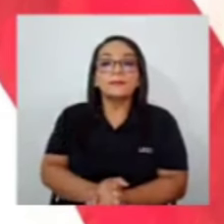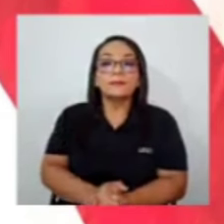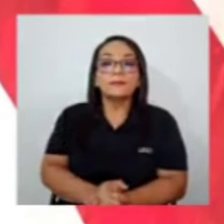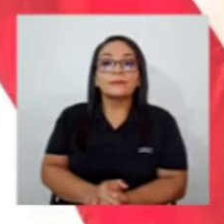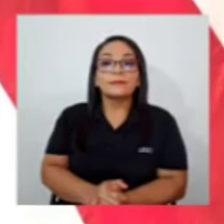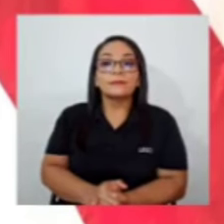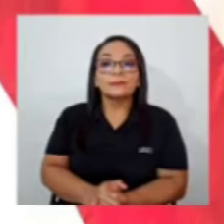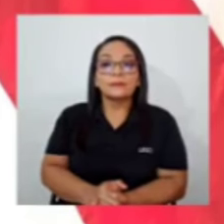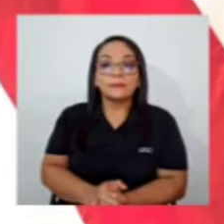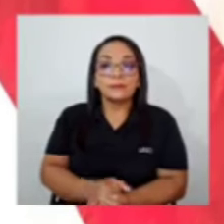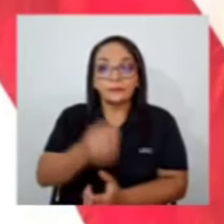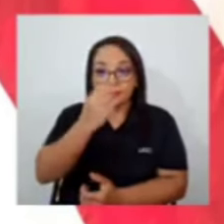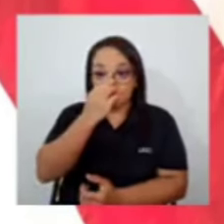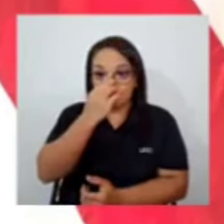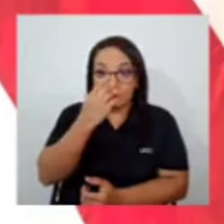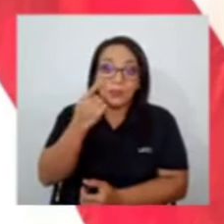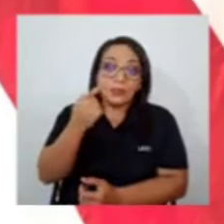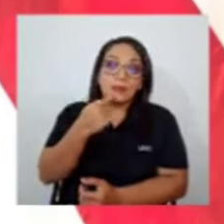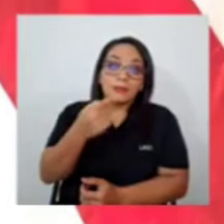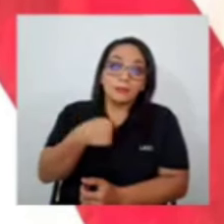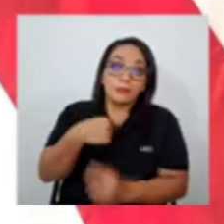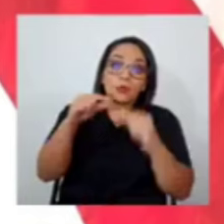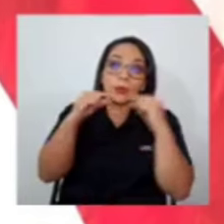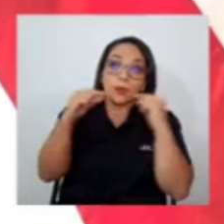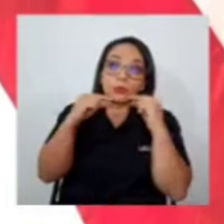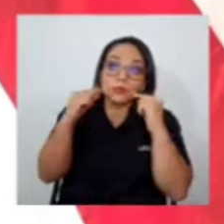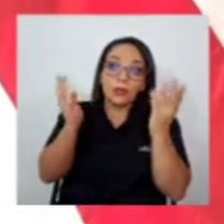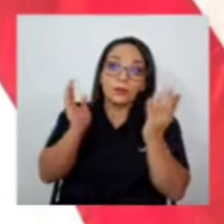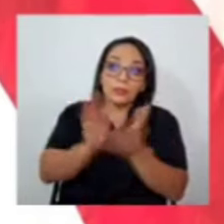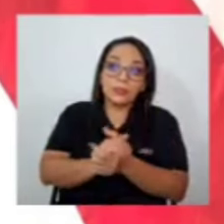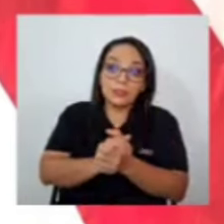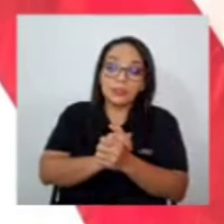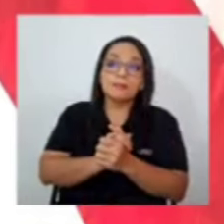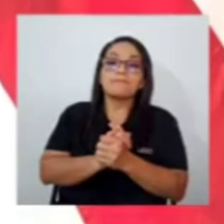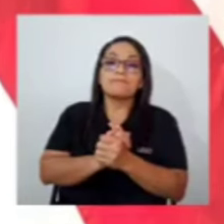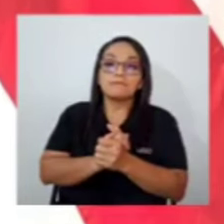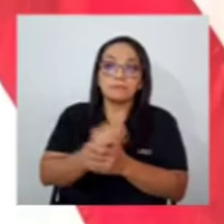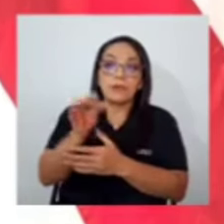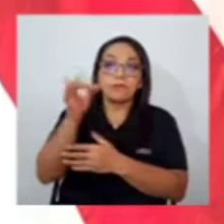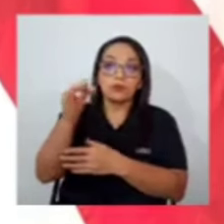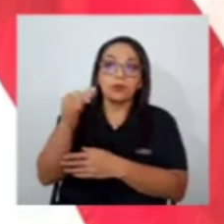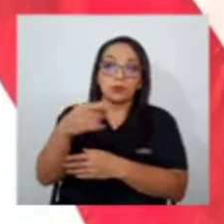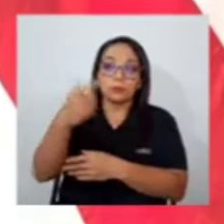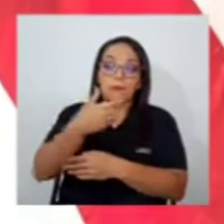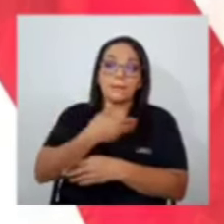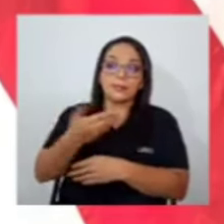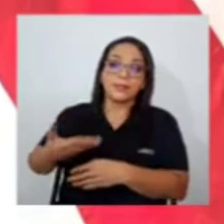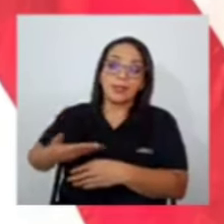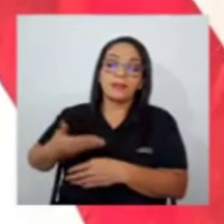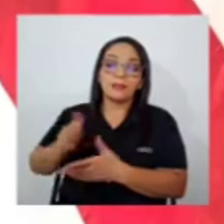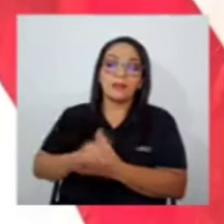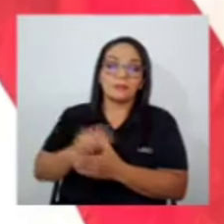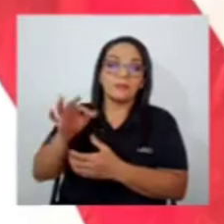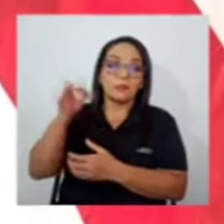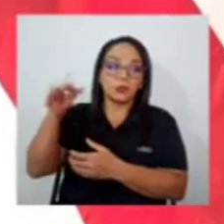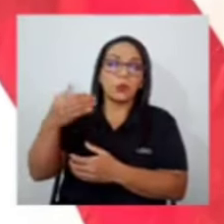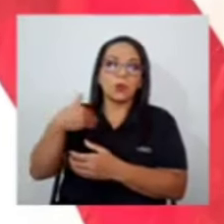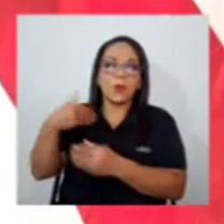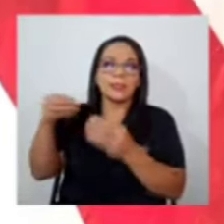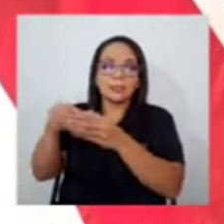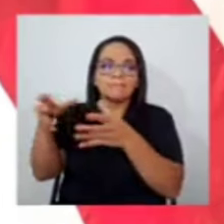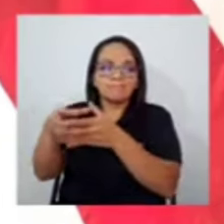como presidente de la república cuando hay iniciativas más firmes por ahora me reservo eso pero si hay una necesidad